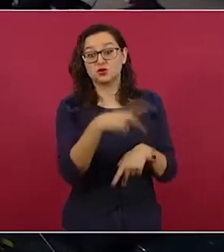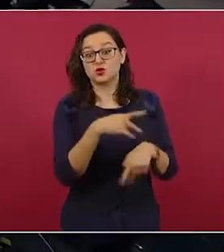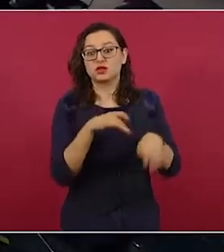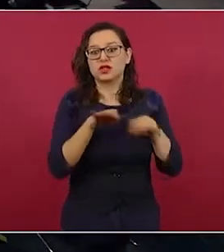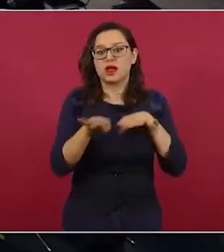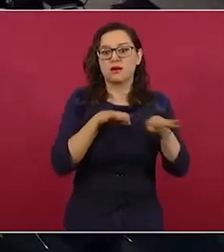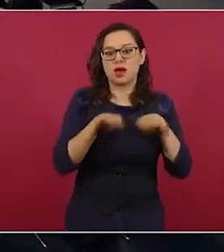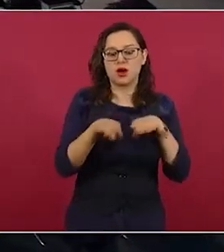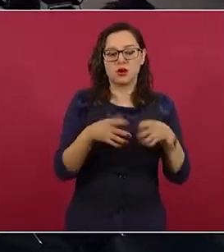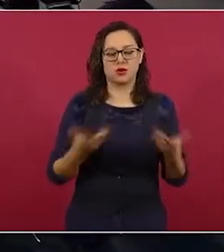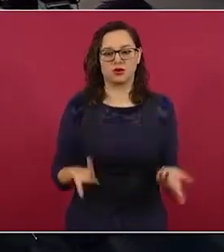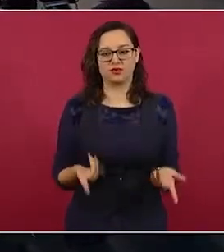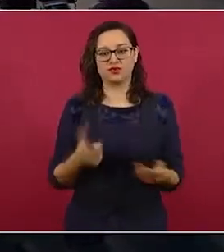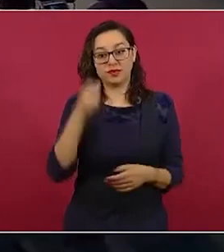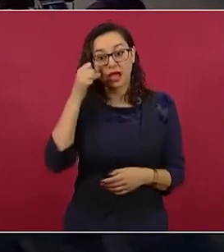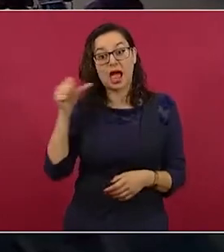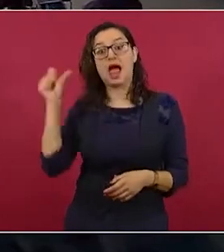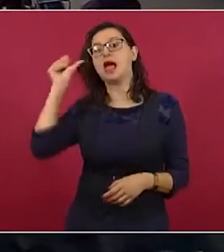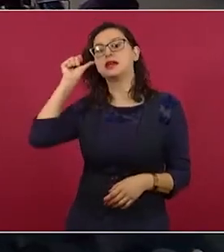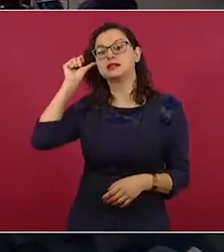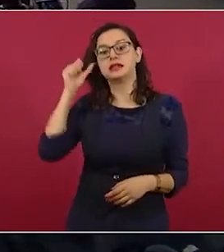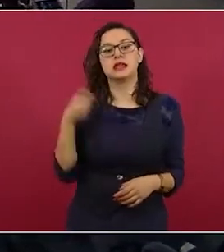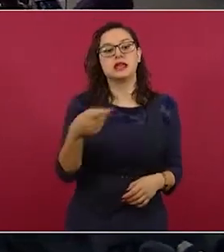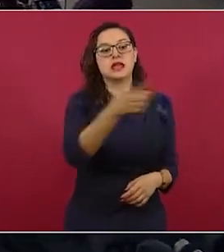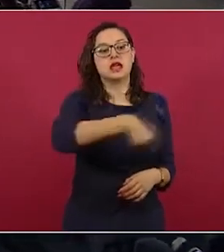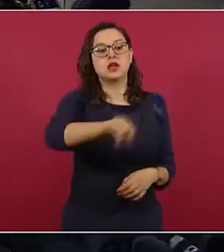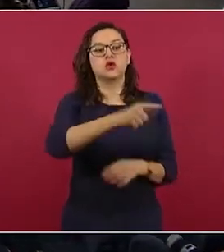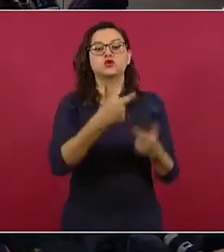¿qué es lo que estaba en el fondo? El programa.